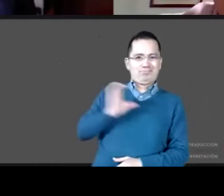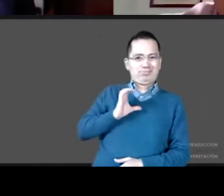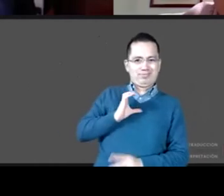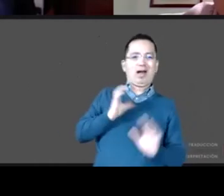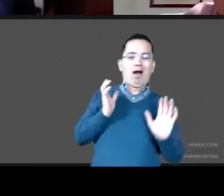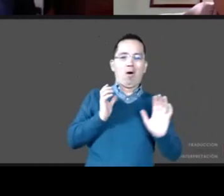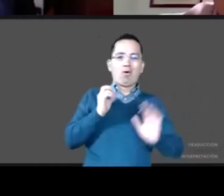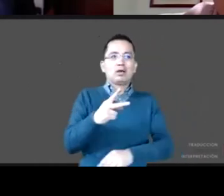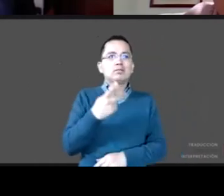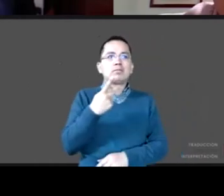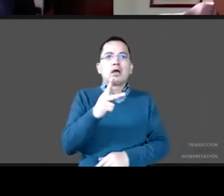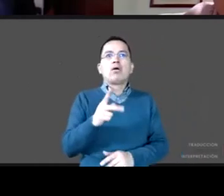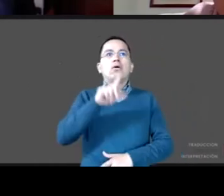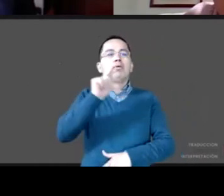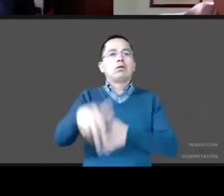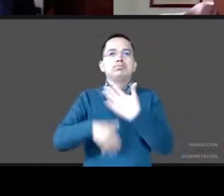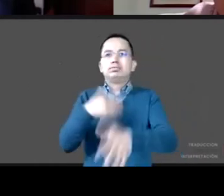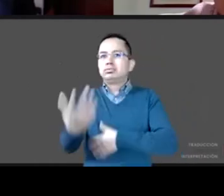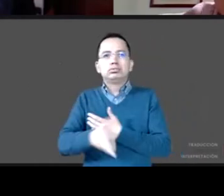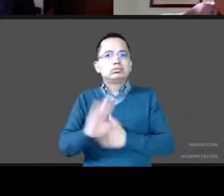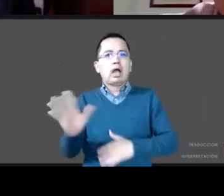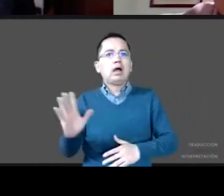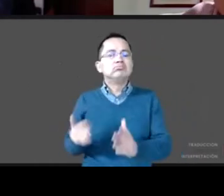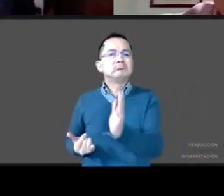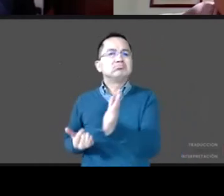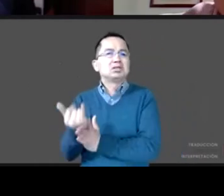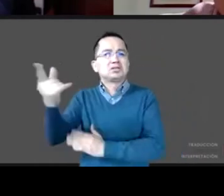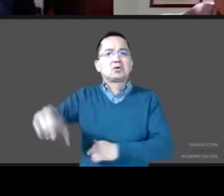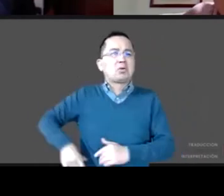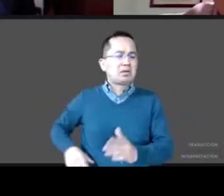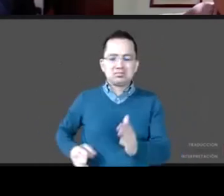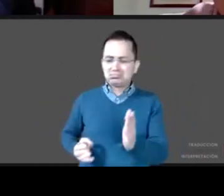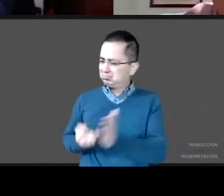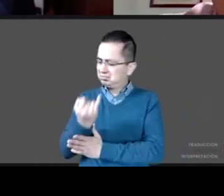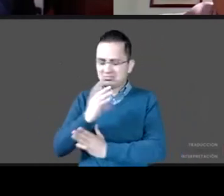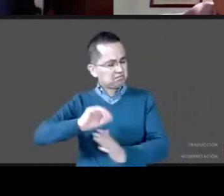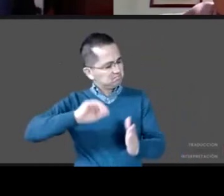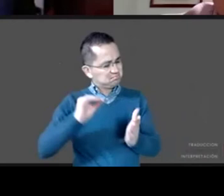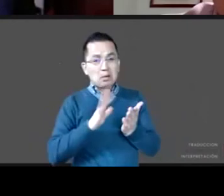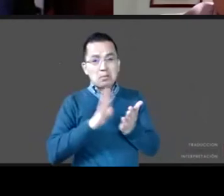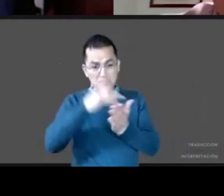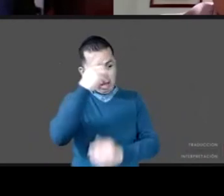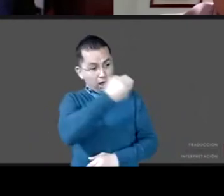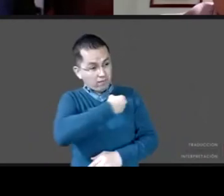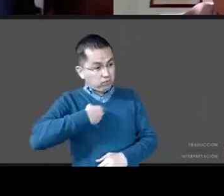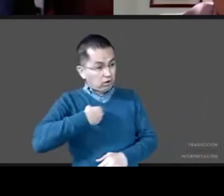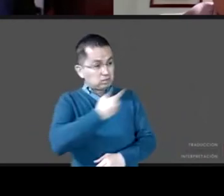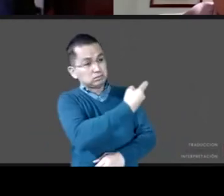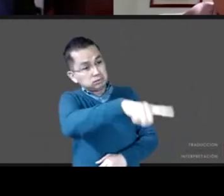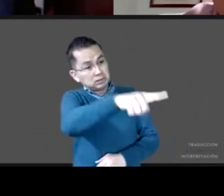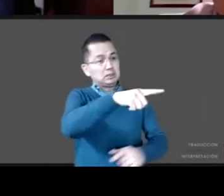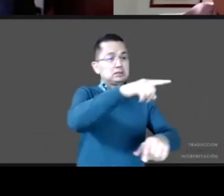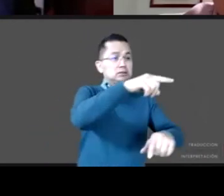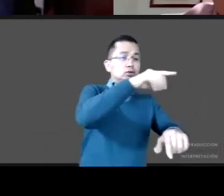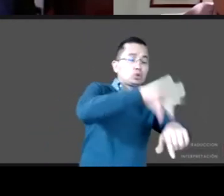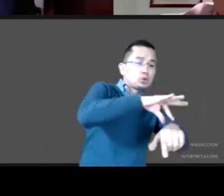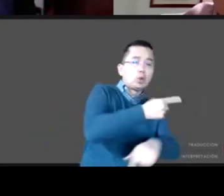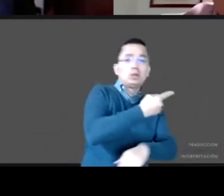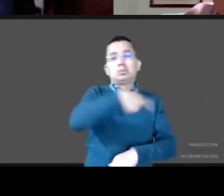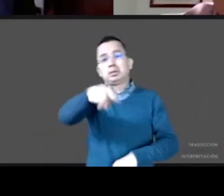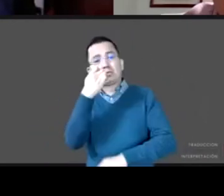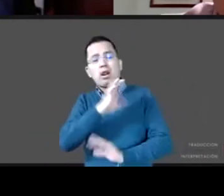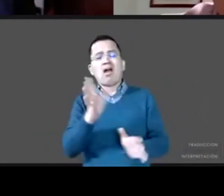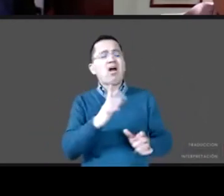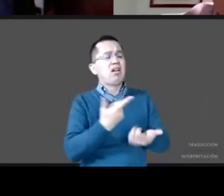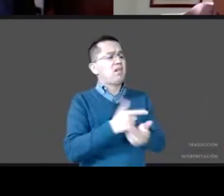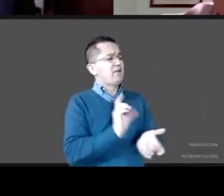algún lugar ciertamente paternalista se eliminó en las políticas actuales pero esto puede llevar al problema de que al no